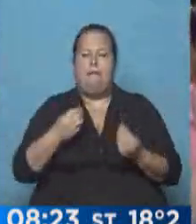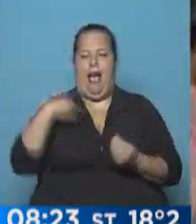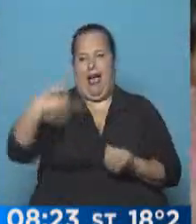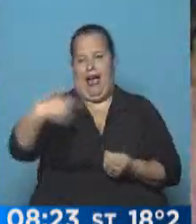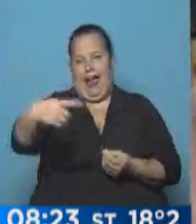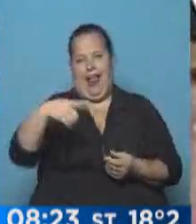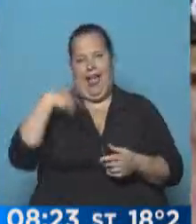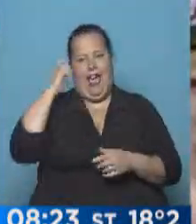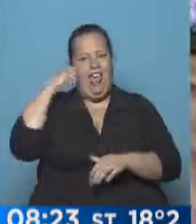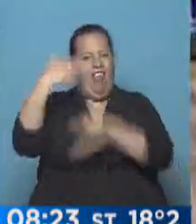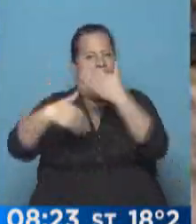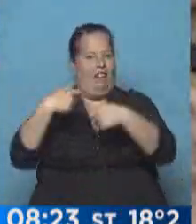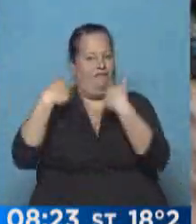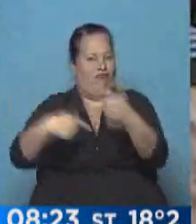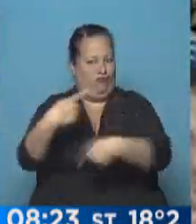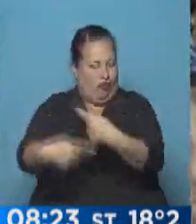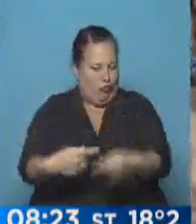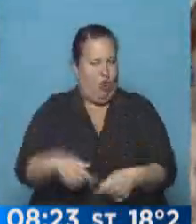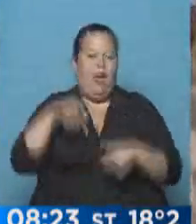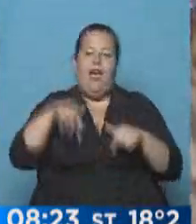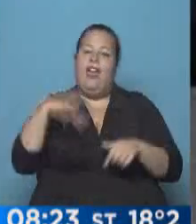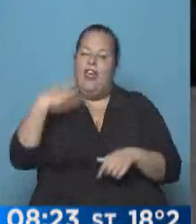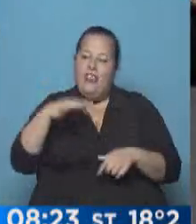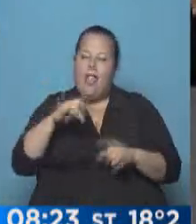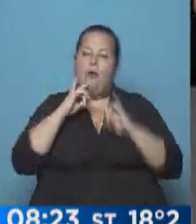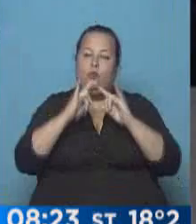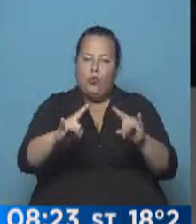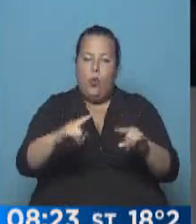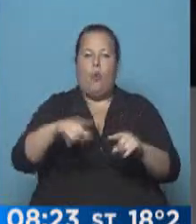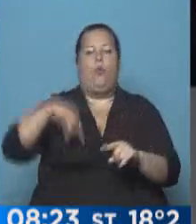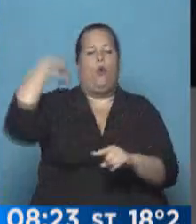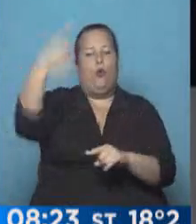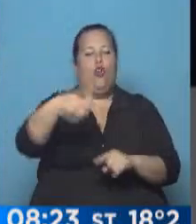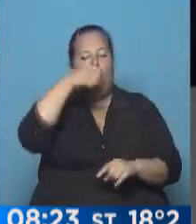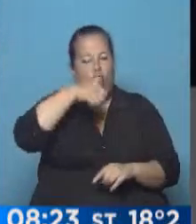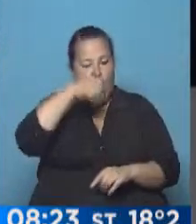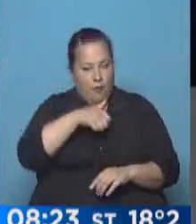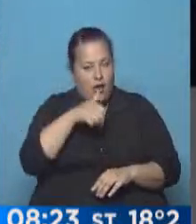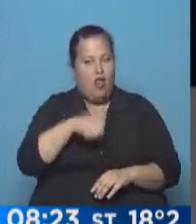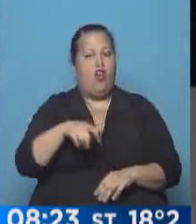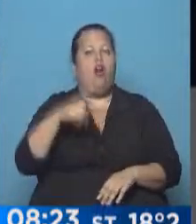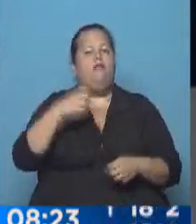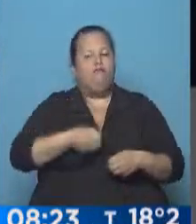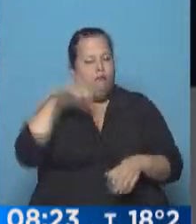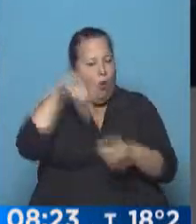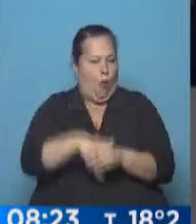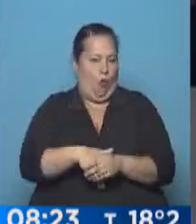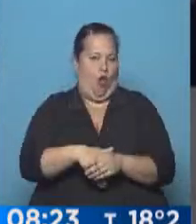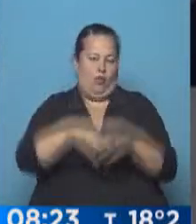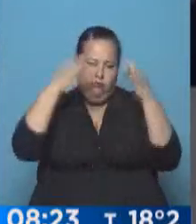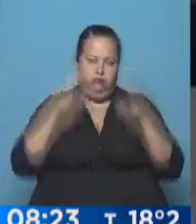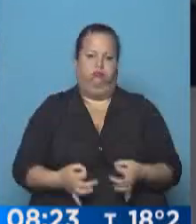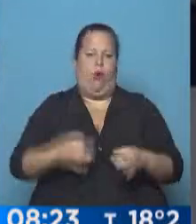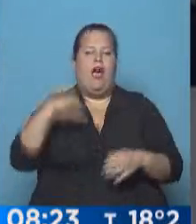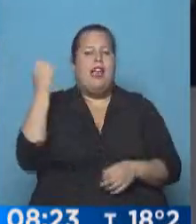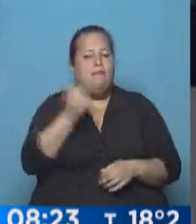próximas generaciones, que deben tener en ustedes el próximo domingo la expresión del verdadero